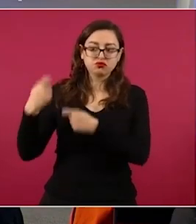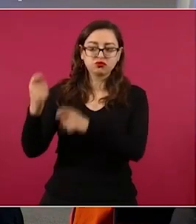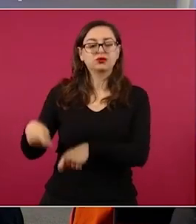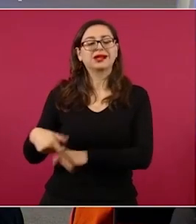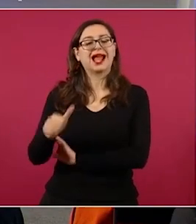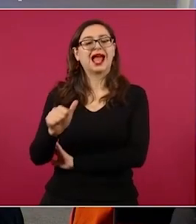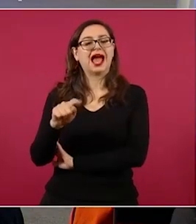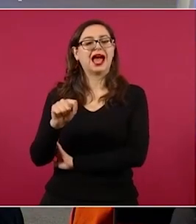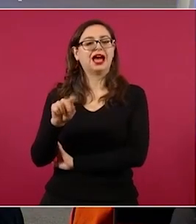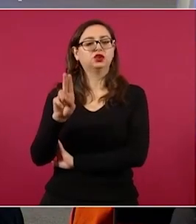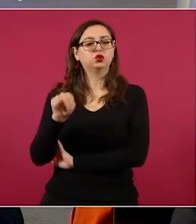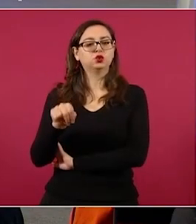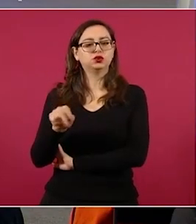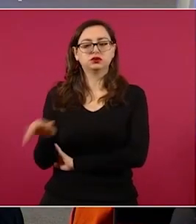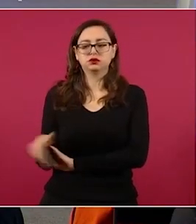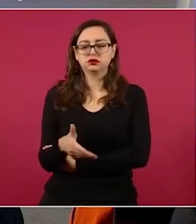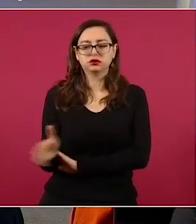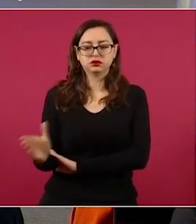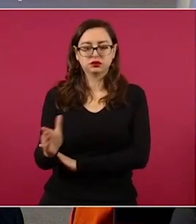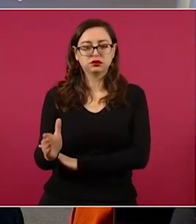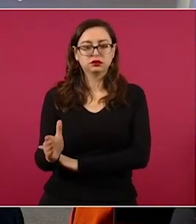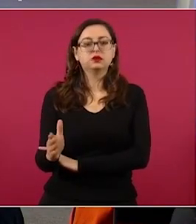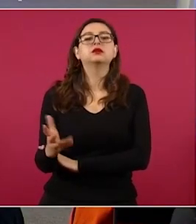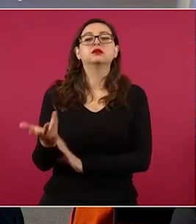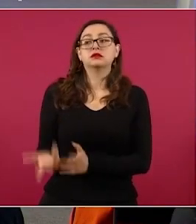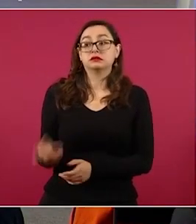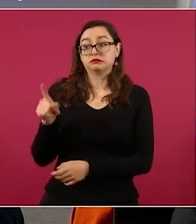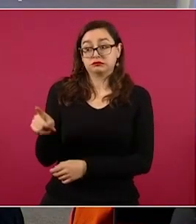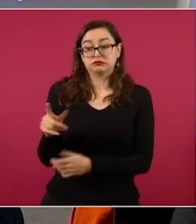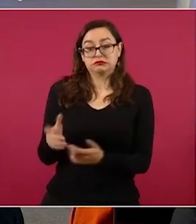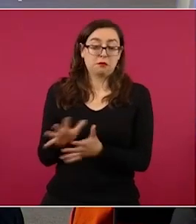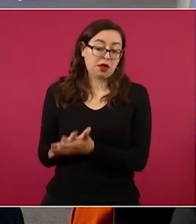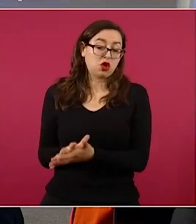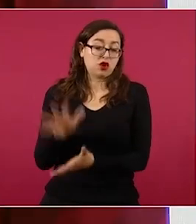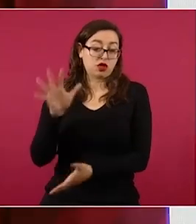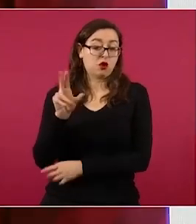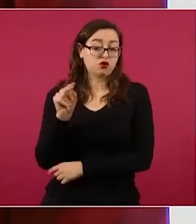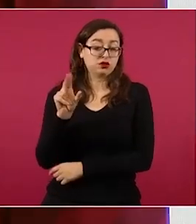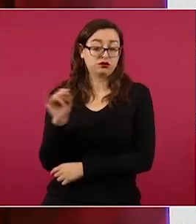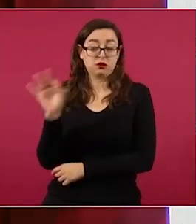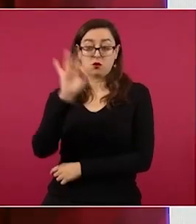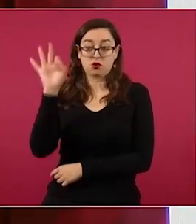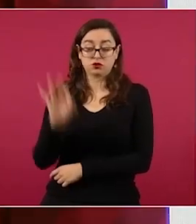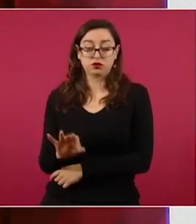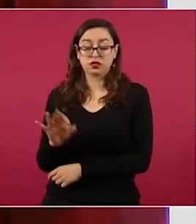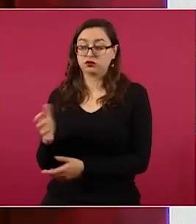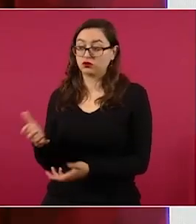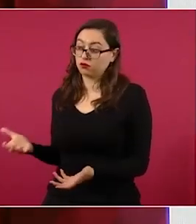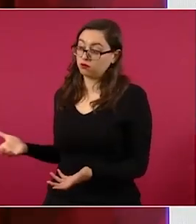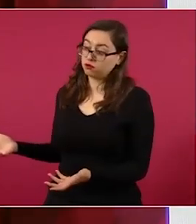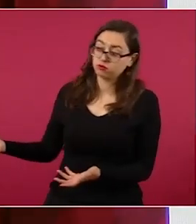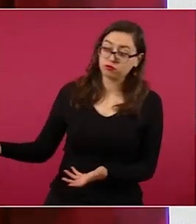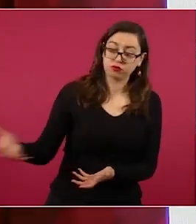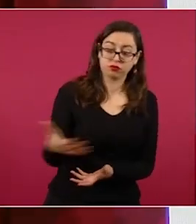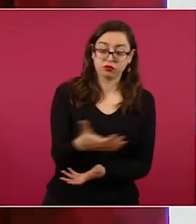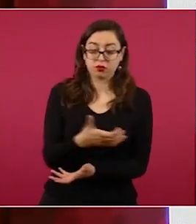tienen la captura del 80 por ciento del atún, quizá más,